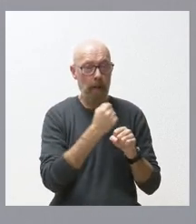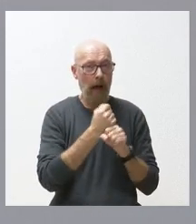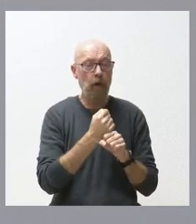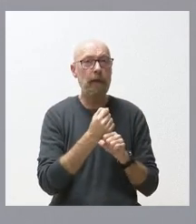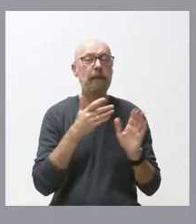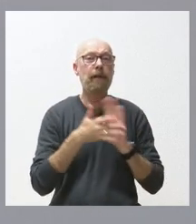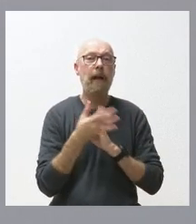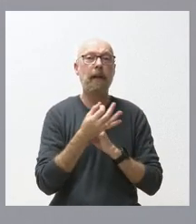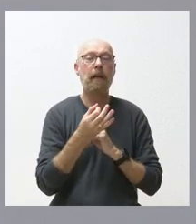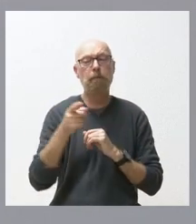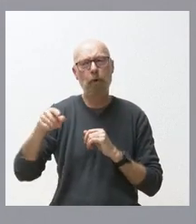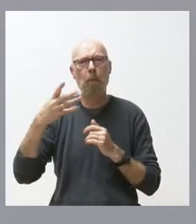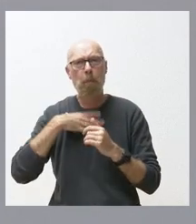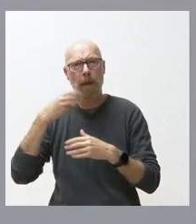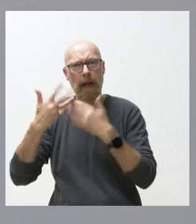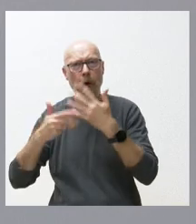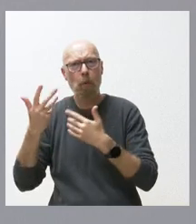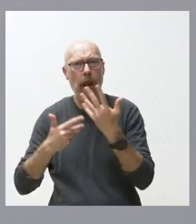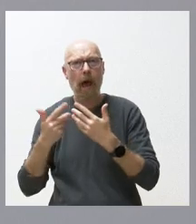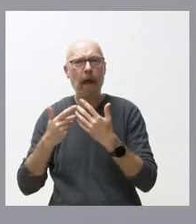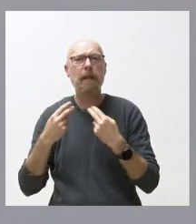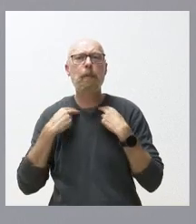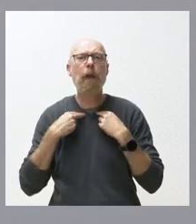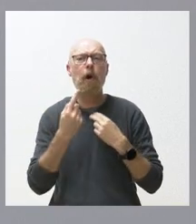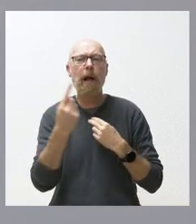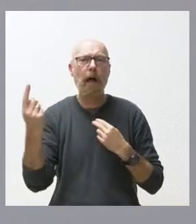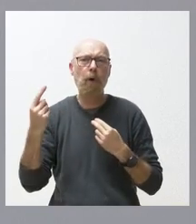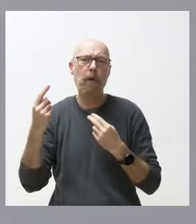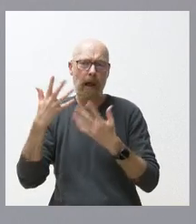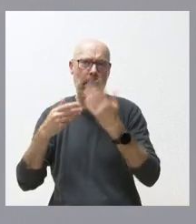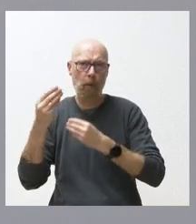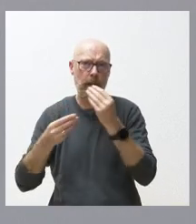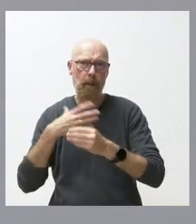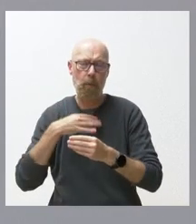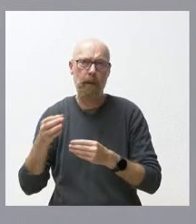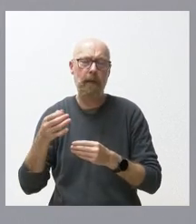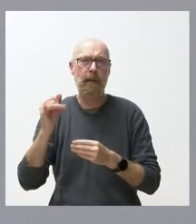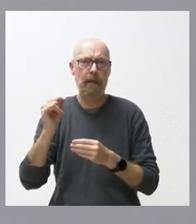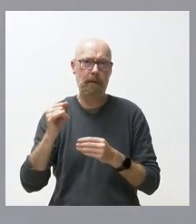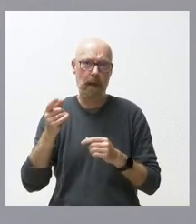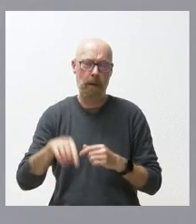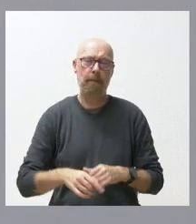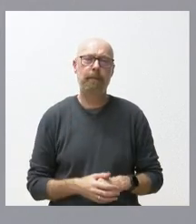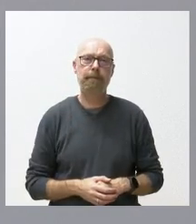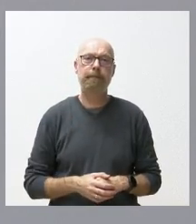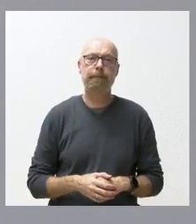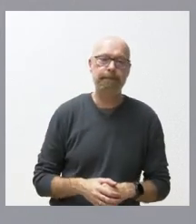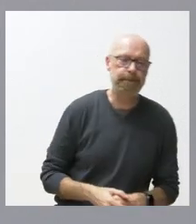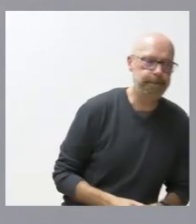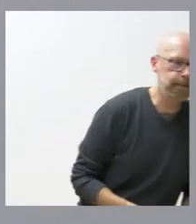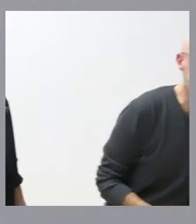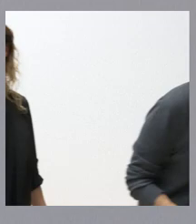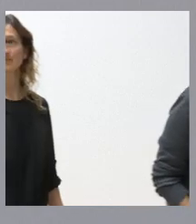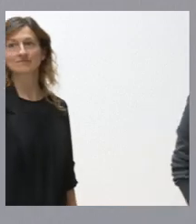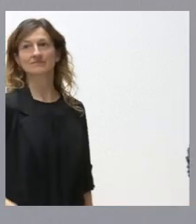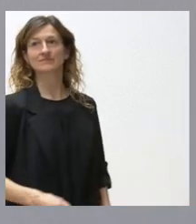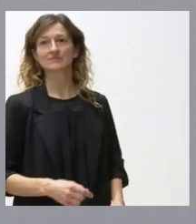usted puede calcular lo que corresponde a cada una de las diputaciones provinciales no solamente en importe sino también en número de trabajadores y en segundo lugar si estamos dispuestos